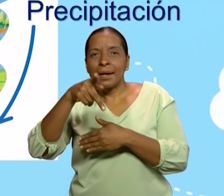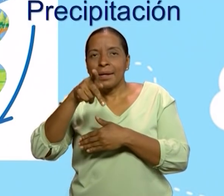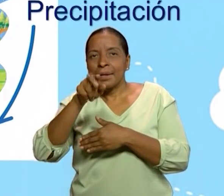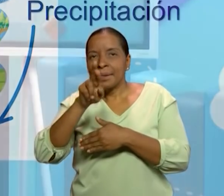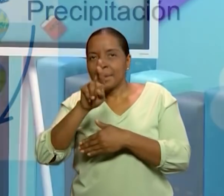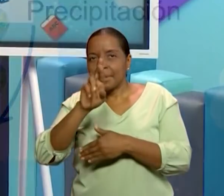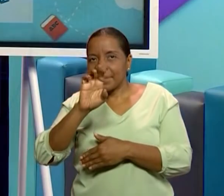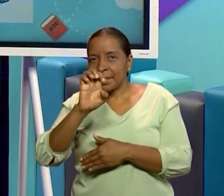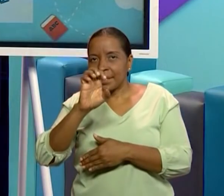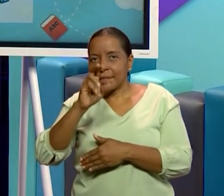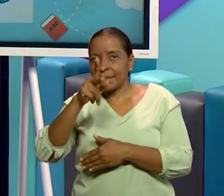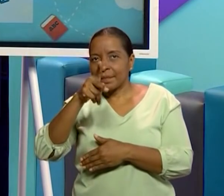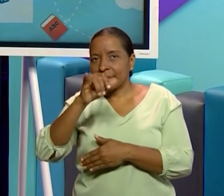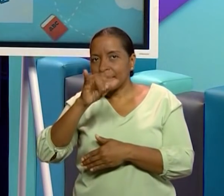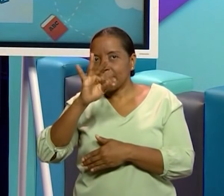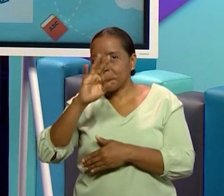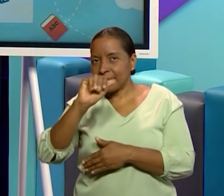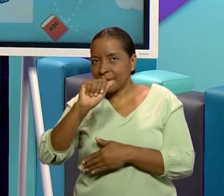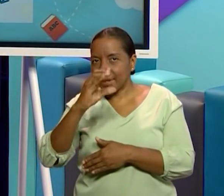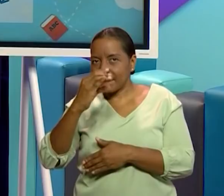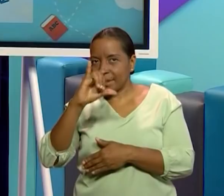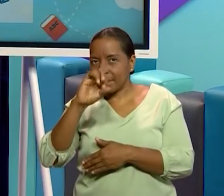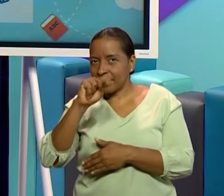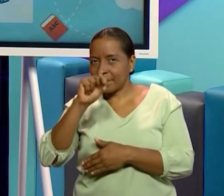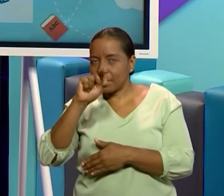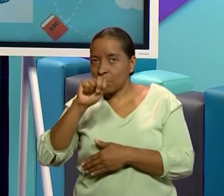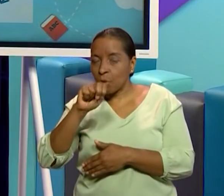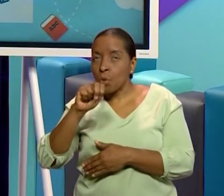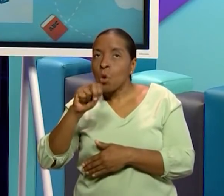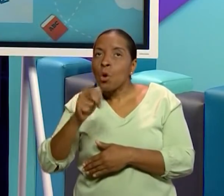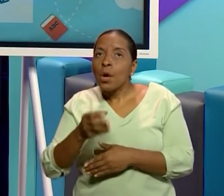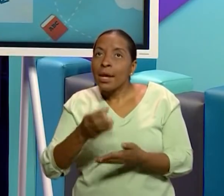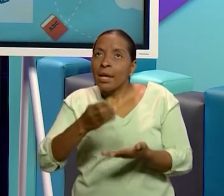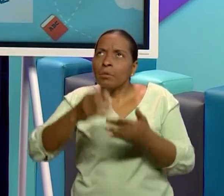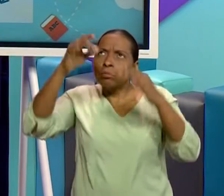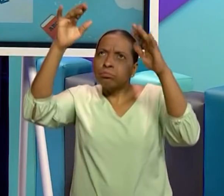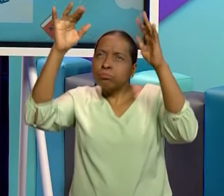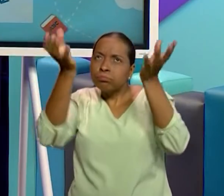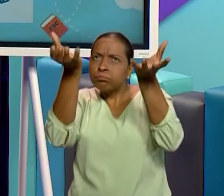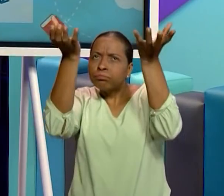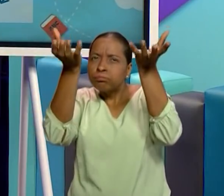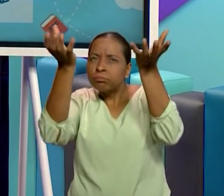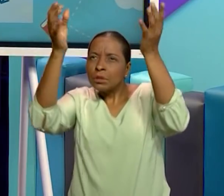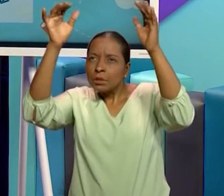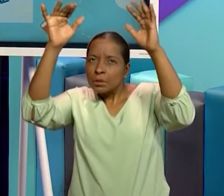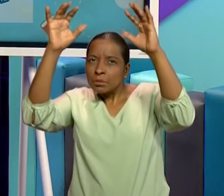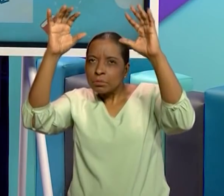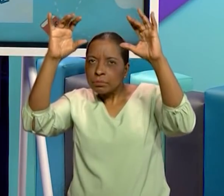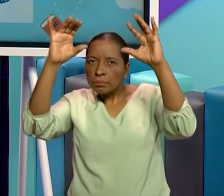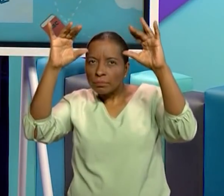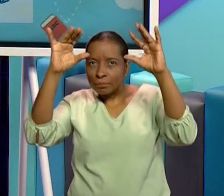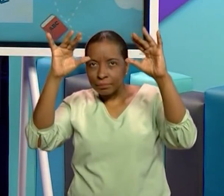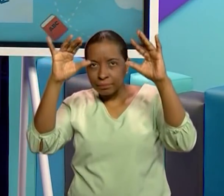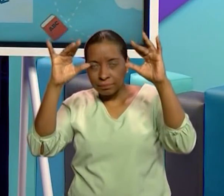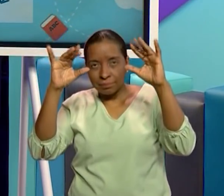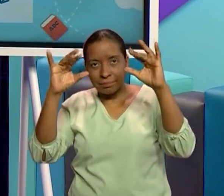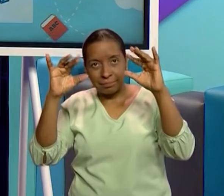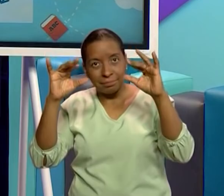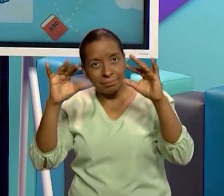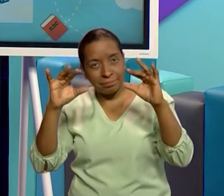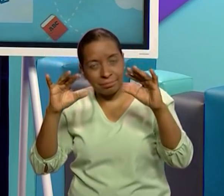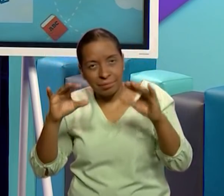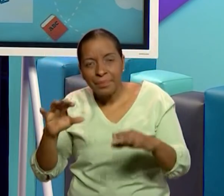tercer paso. Y se da cuando el agua condensada en las nubes desciende a la superficie